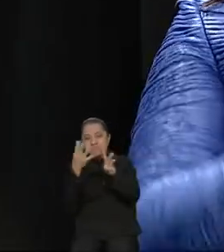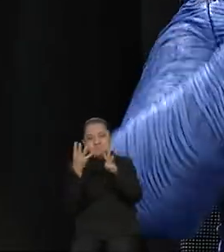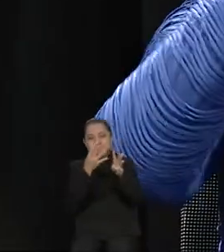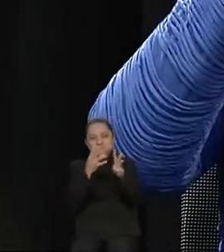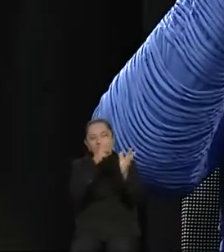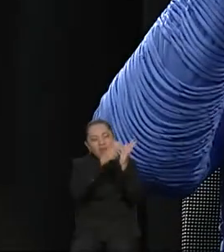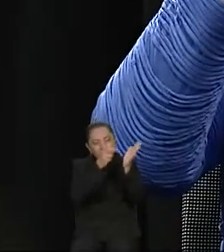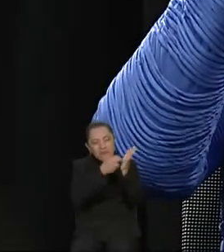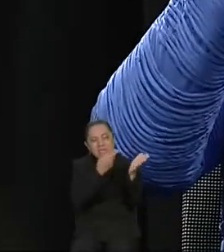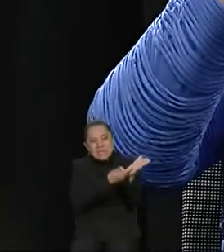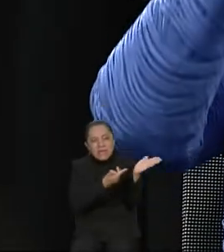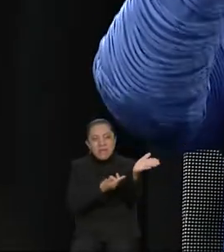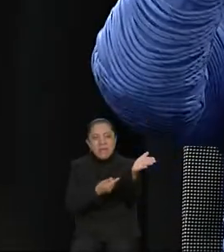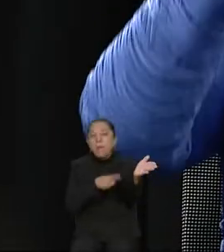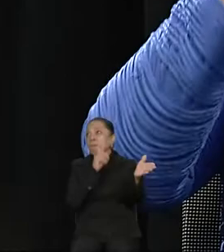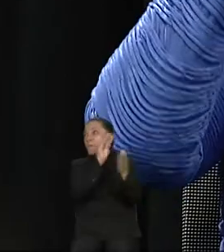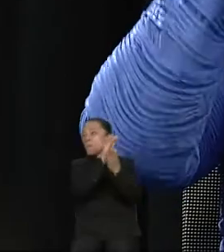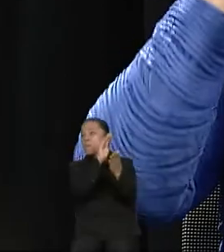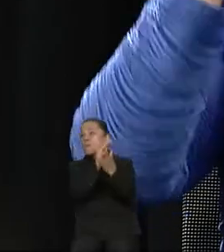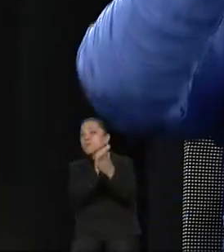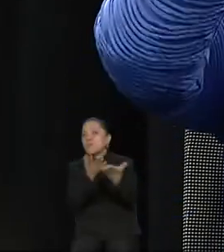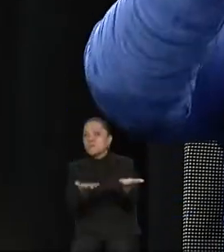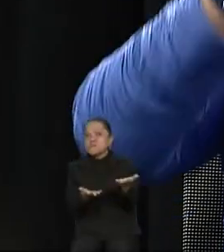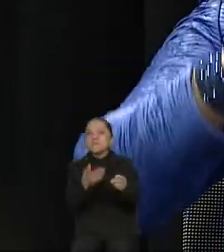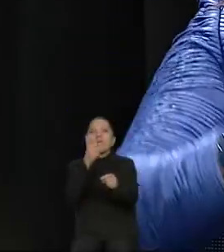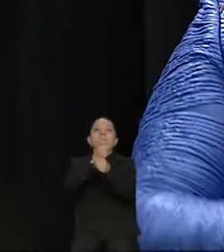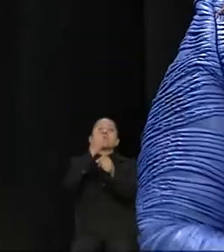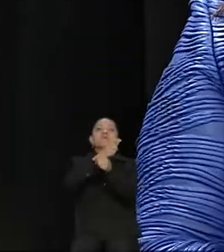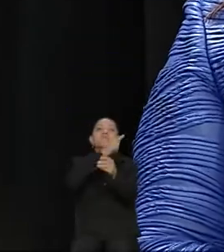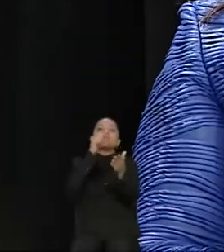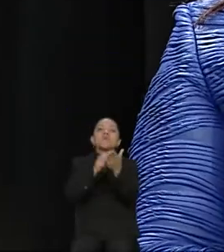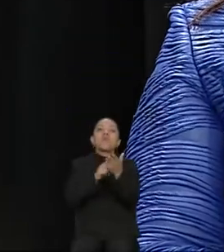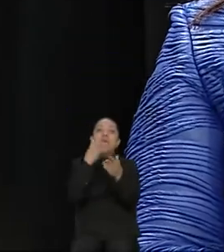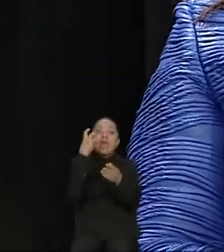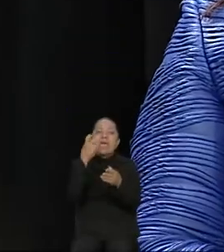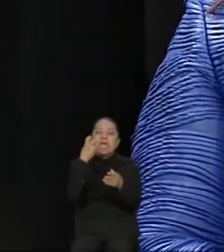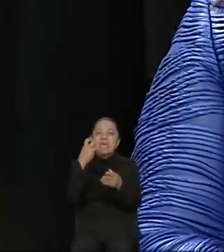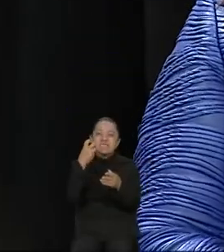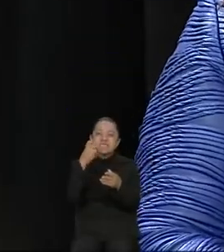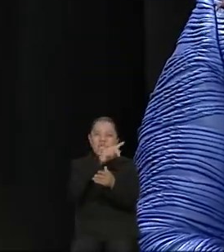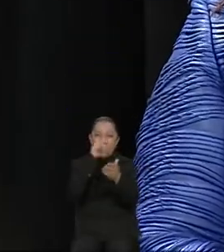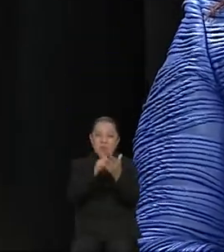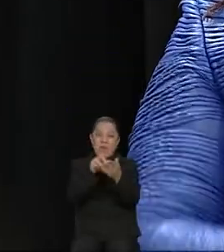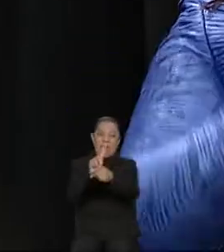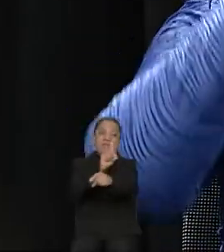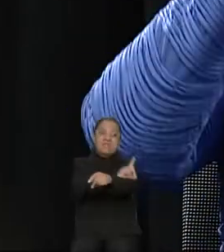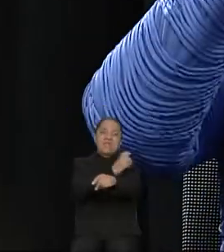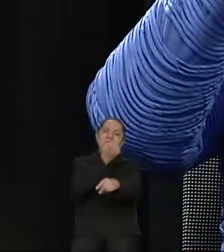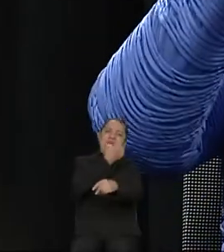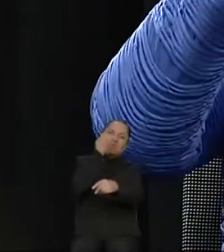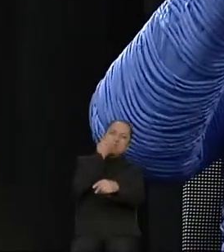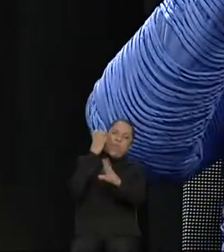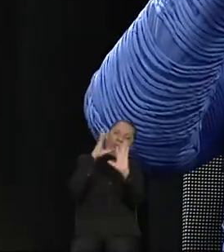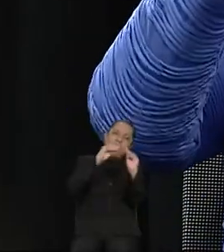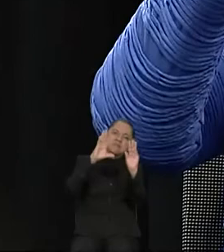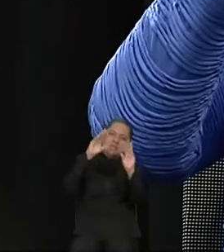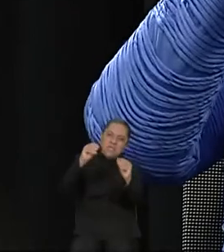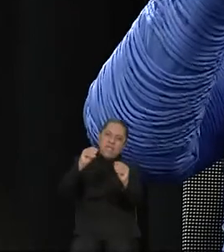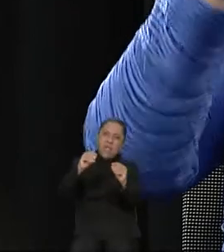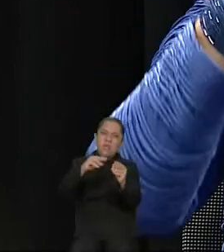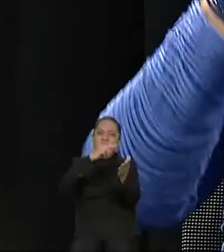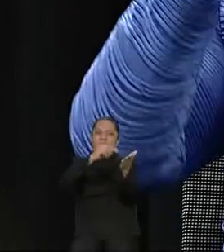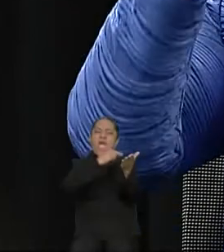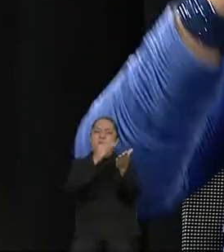lugar, darle este espacio, ese lugar que recordarán, desde la escuela nos enseñaban, los tratados internacionales tienen este